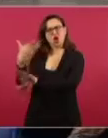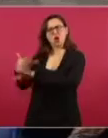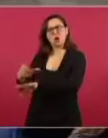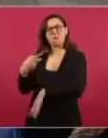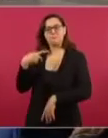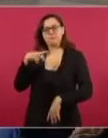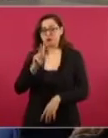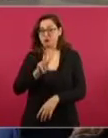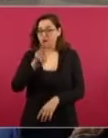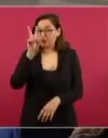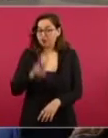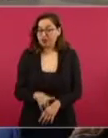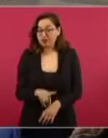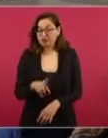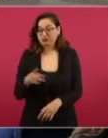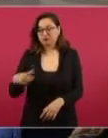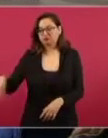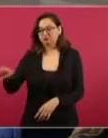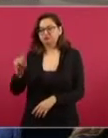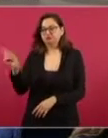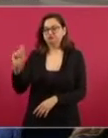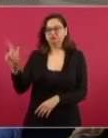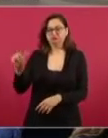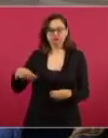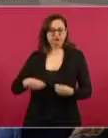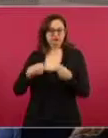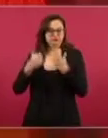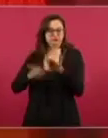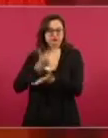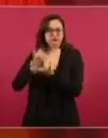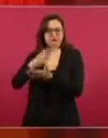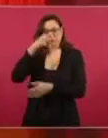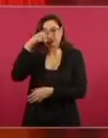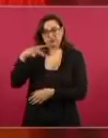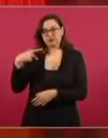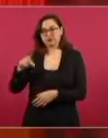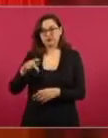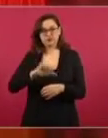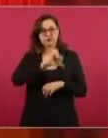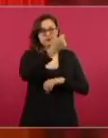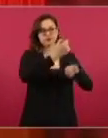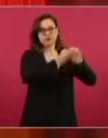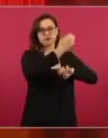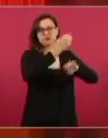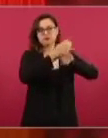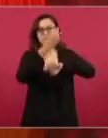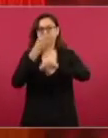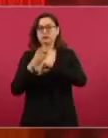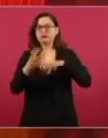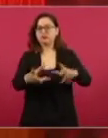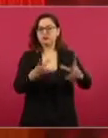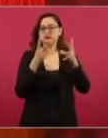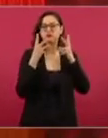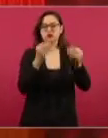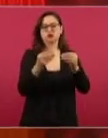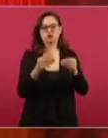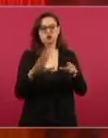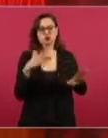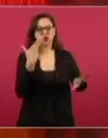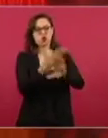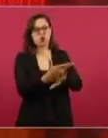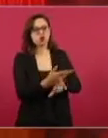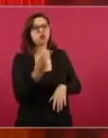pie que fueron despedidos por atreverse a publicar o llevar notas a las redacciones críticas al poder político y